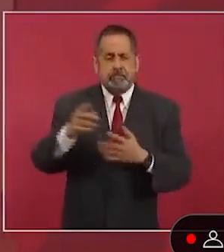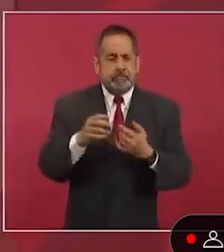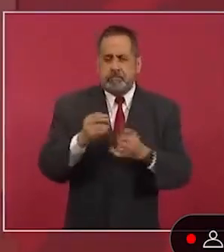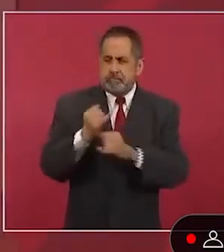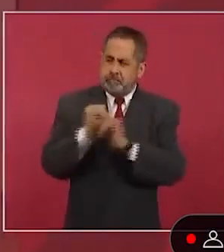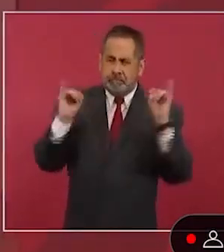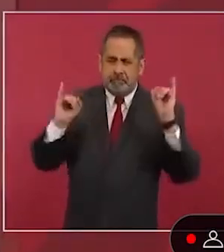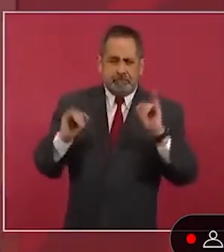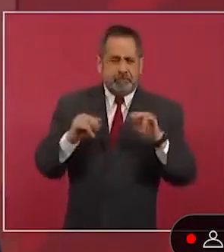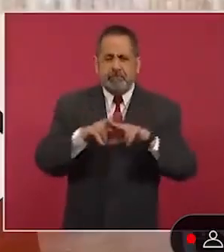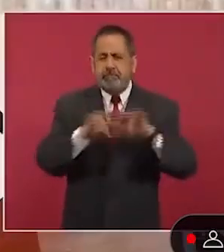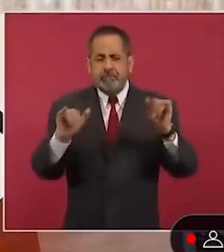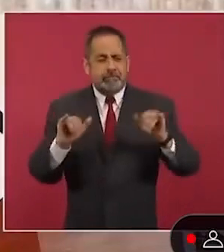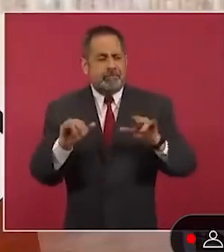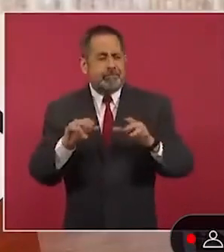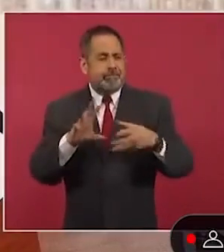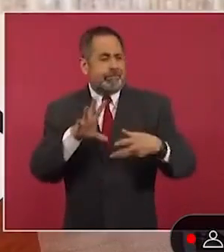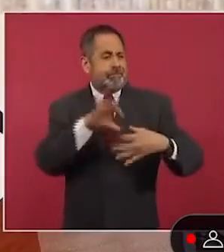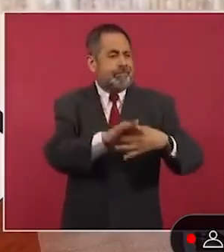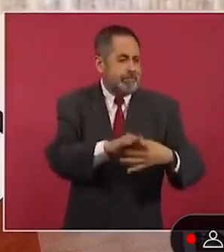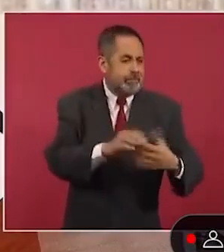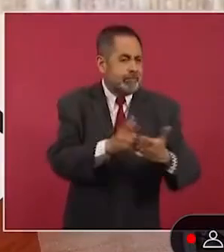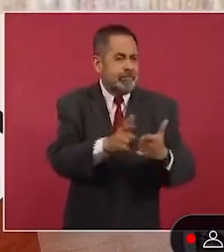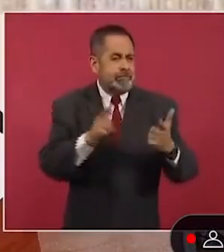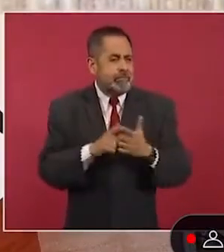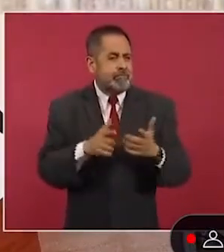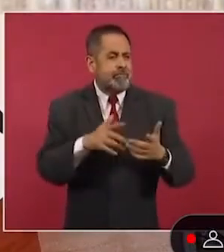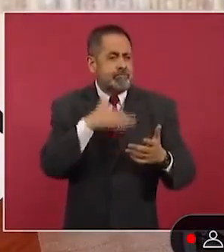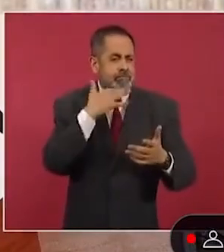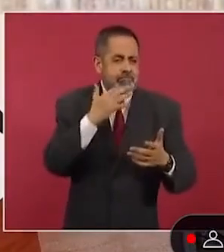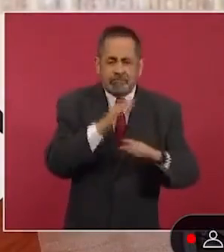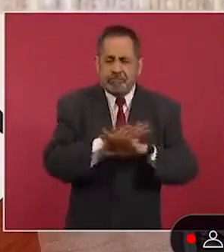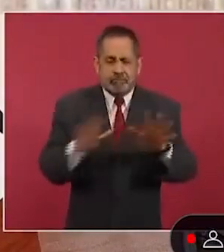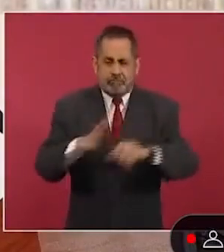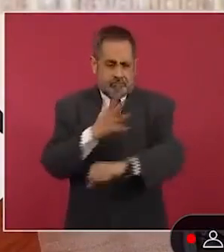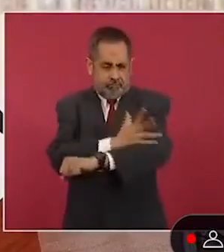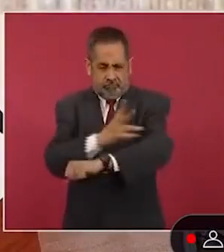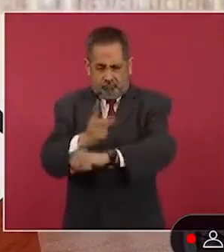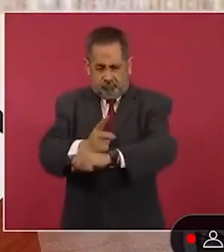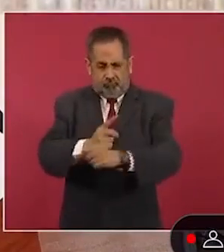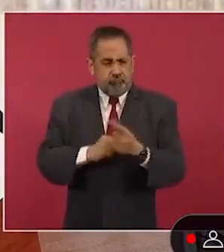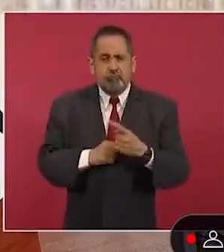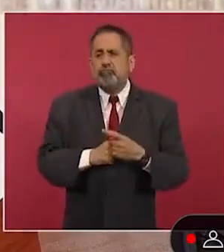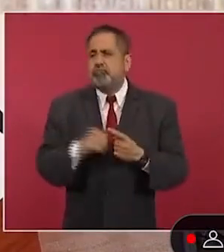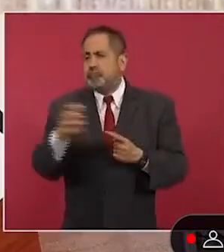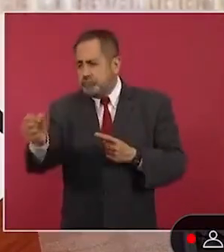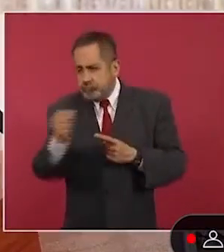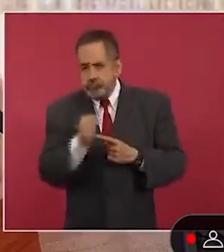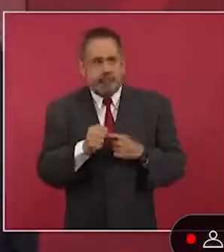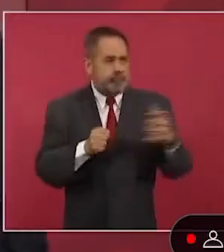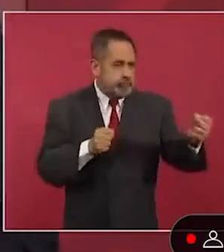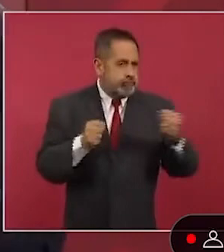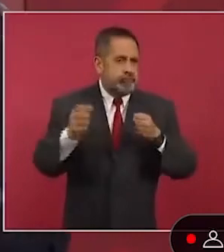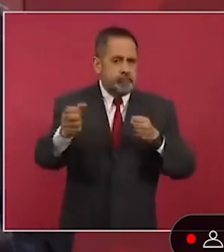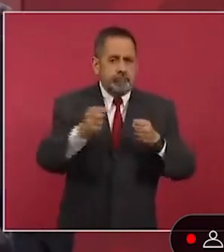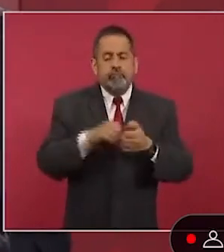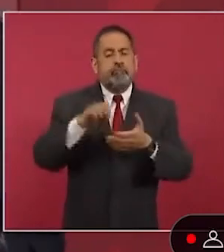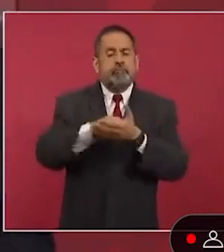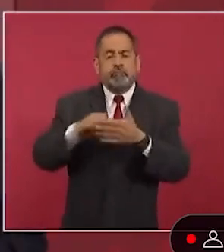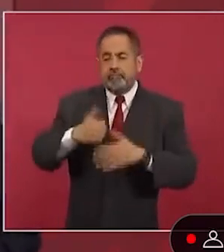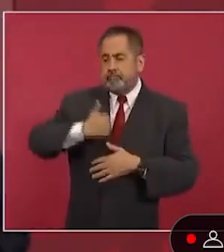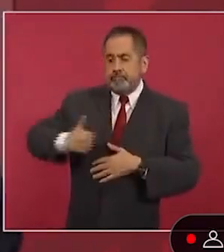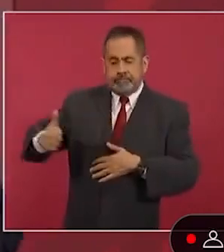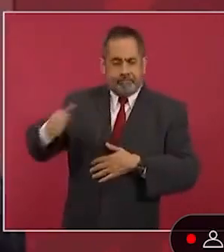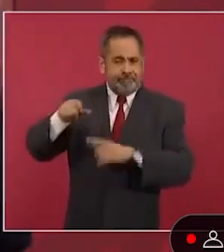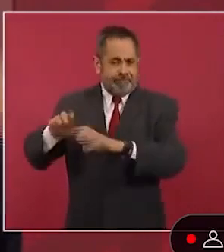De inovetable honestidad. Cada poder va a presentar